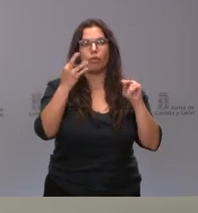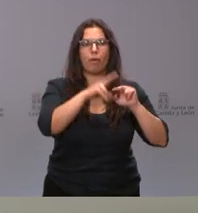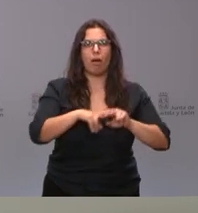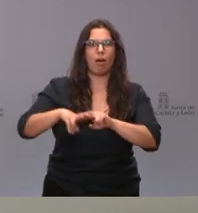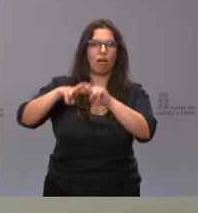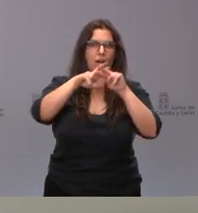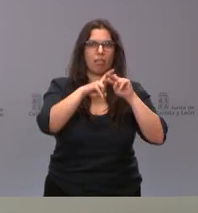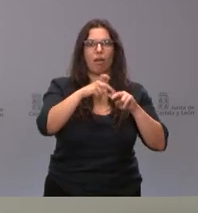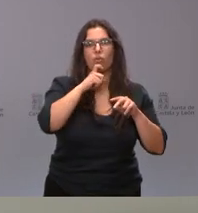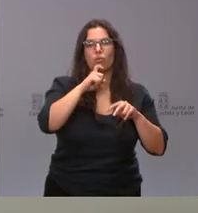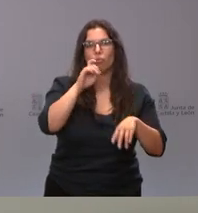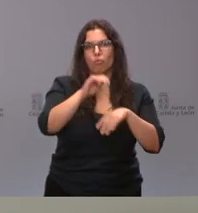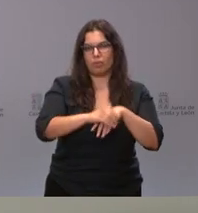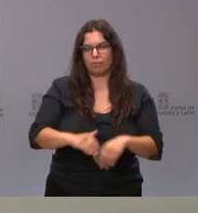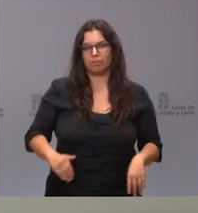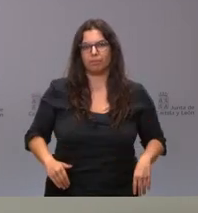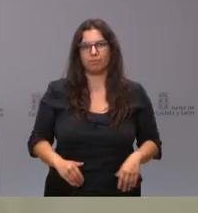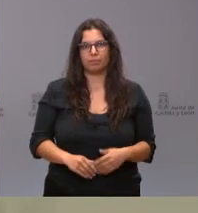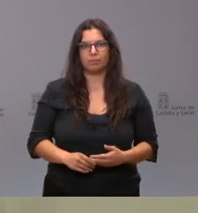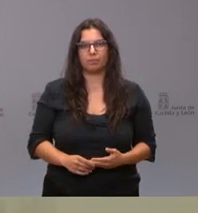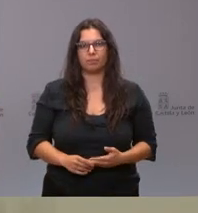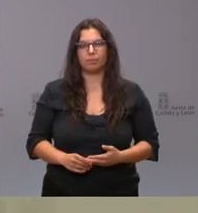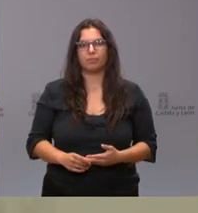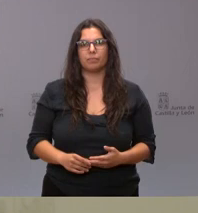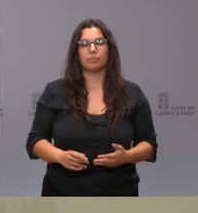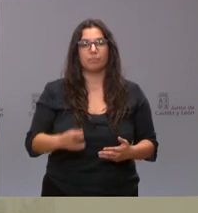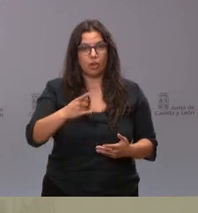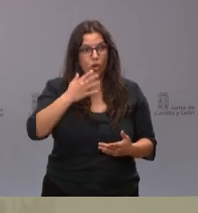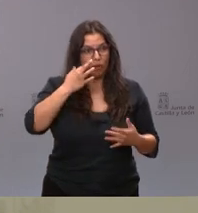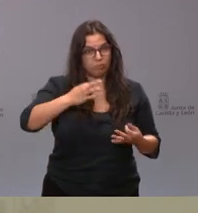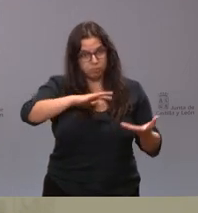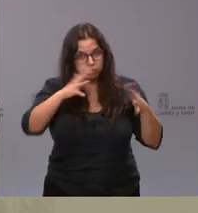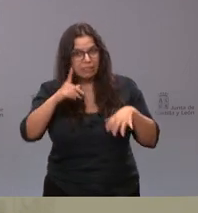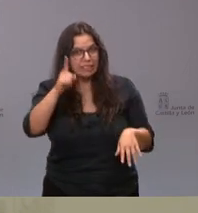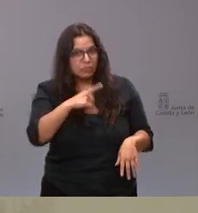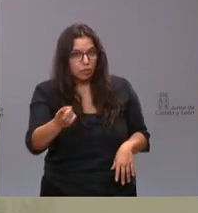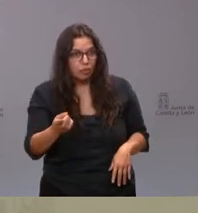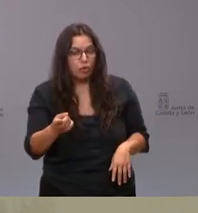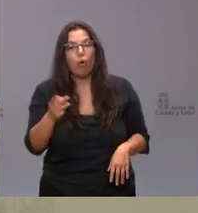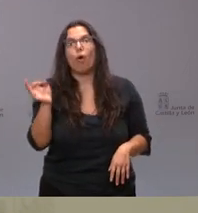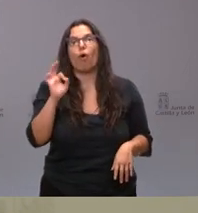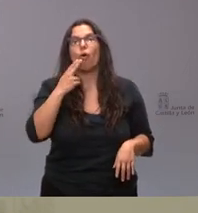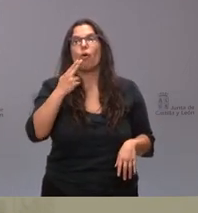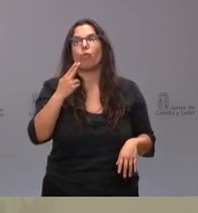cómo aplicar esas decisiones. ¿Se va a materializar o no? ¿O es un acuerdo